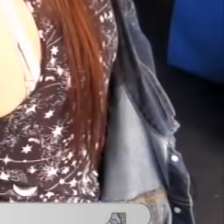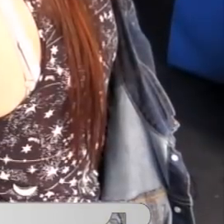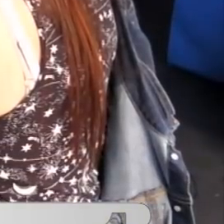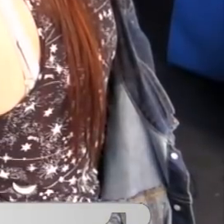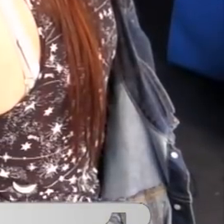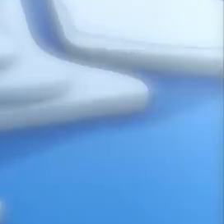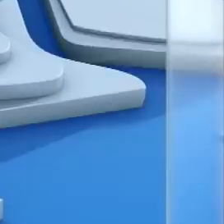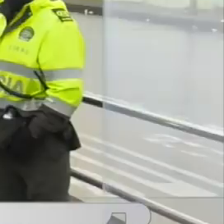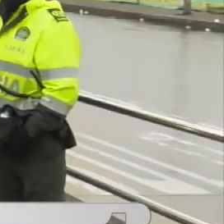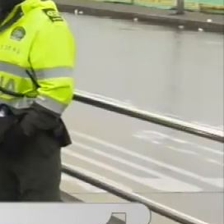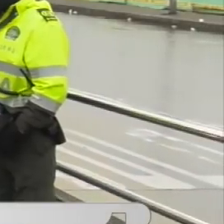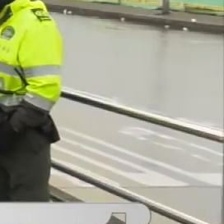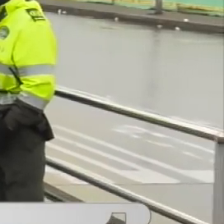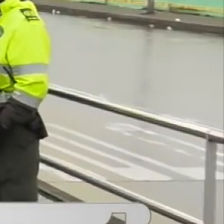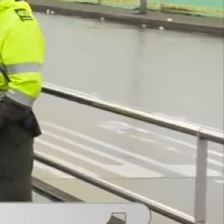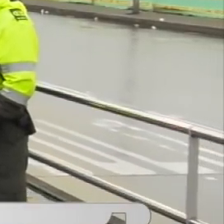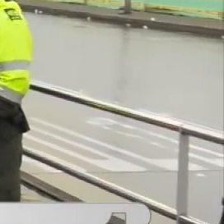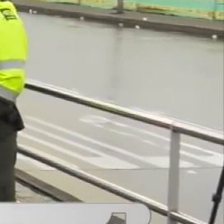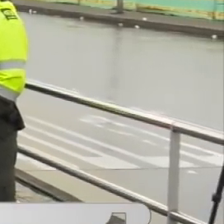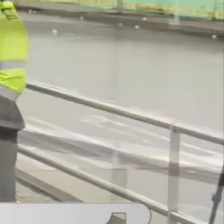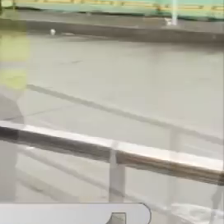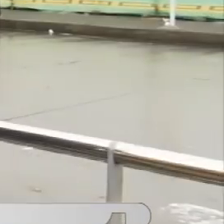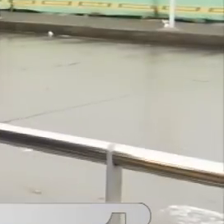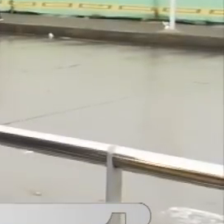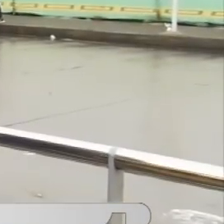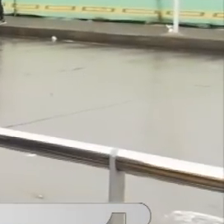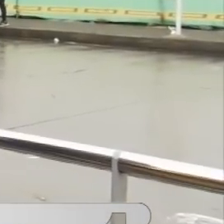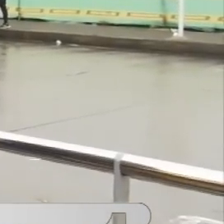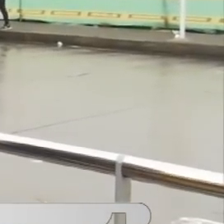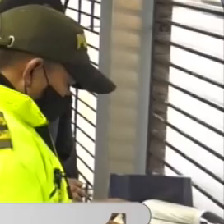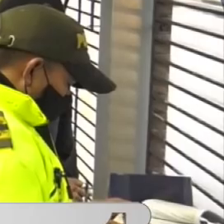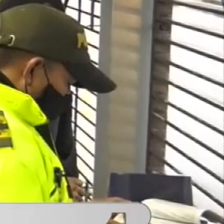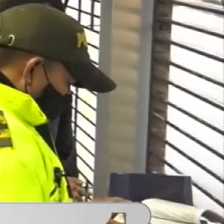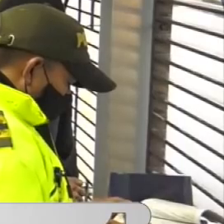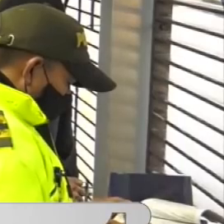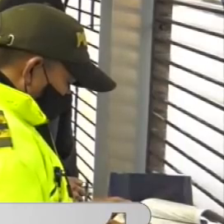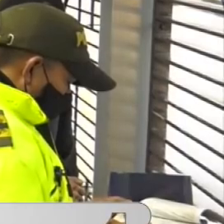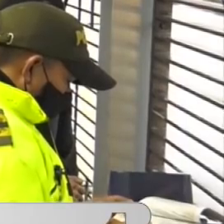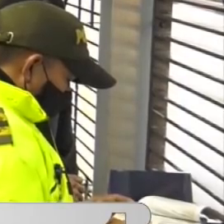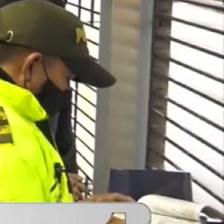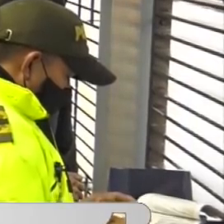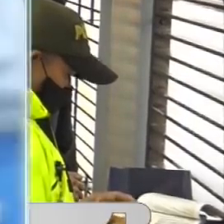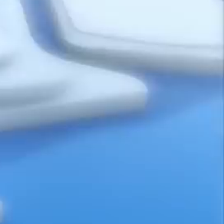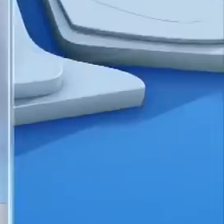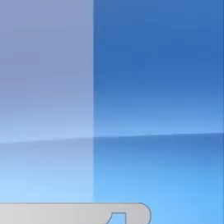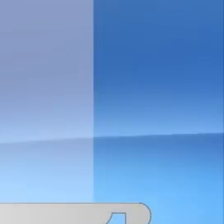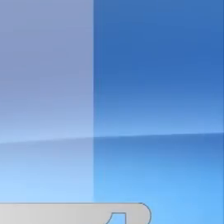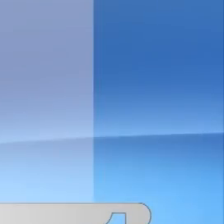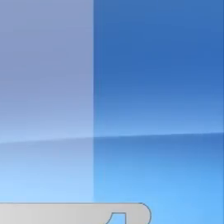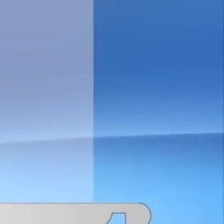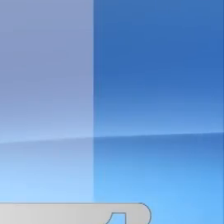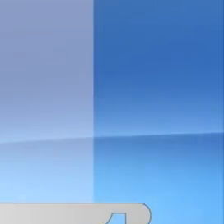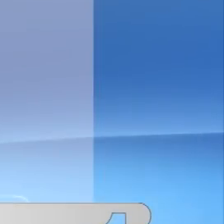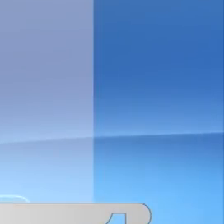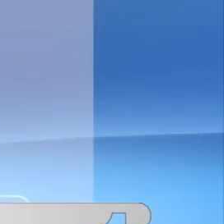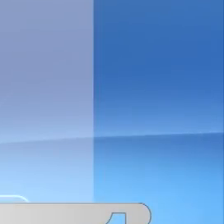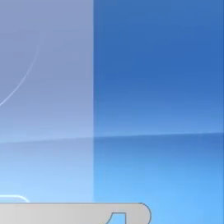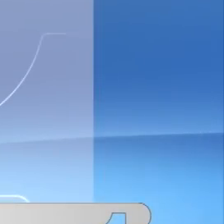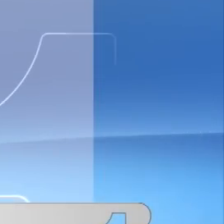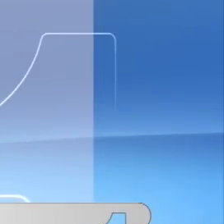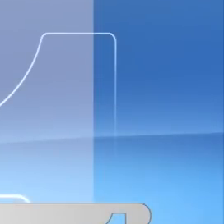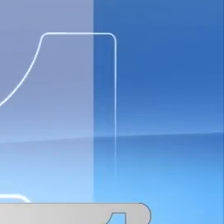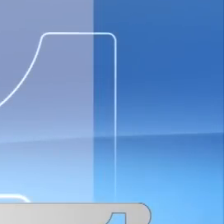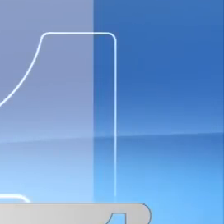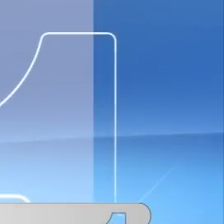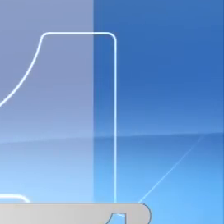emergencias. Más de 1.300 policías refuerzan seguridad en Transmilenio. Naufragio en El Chocó,